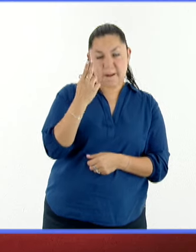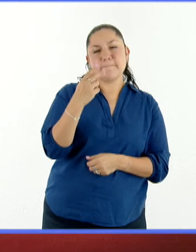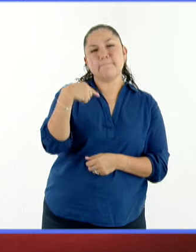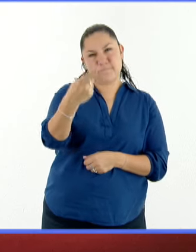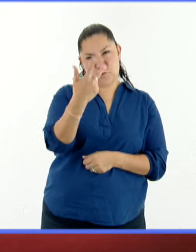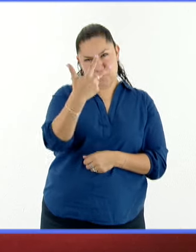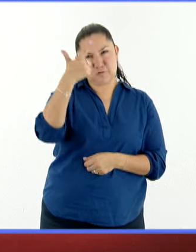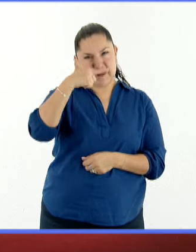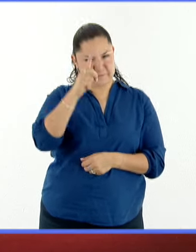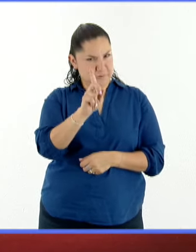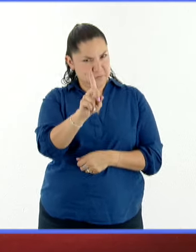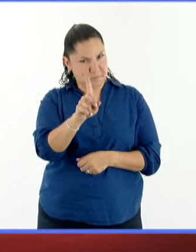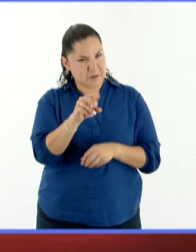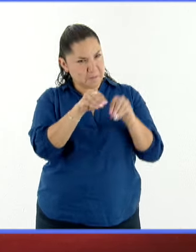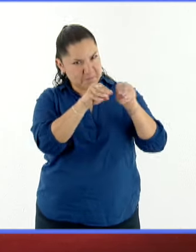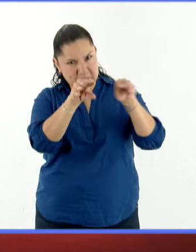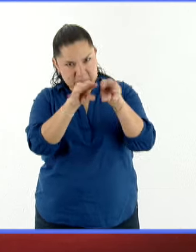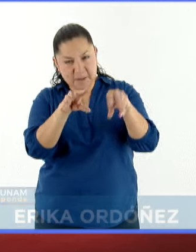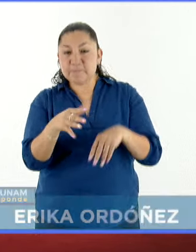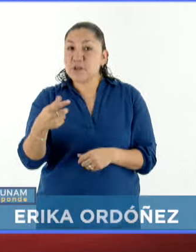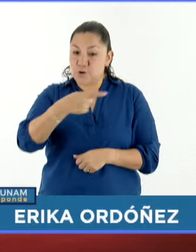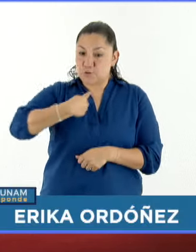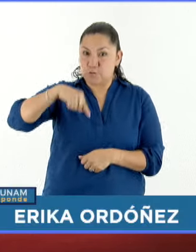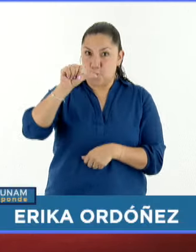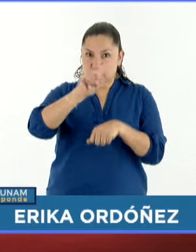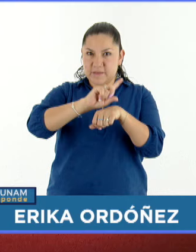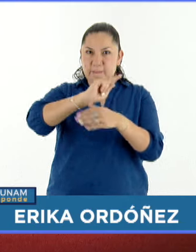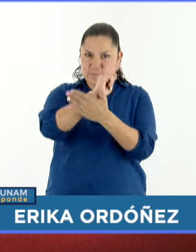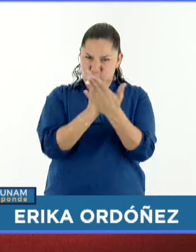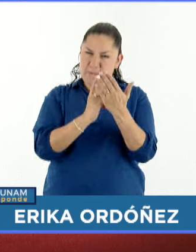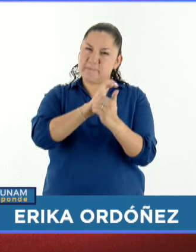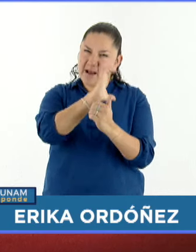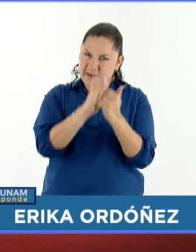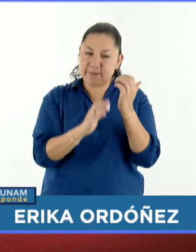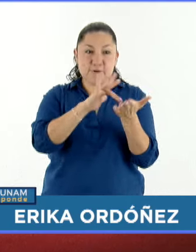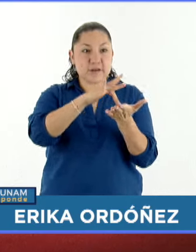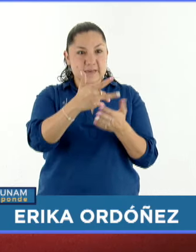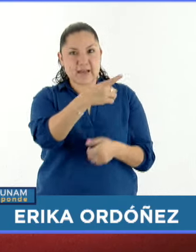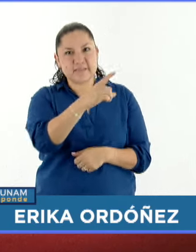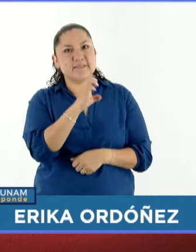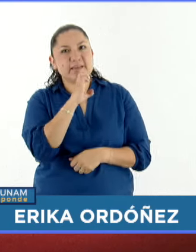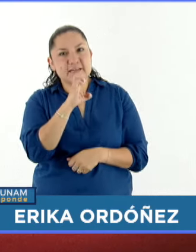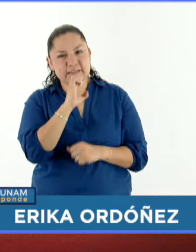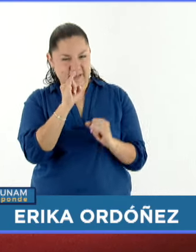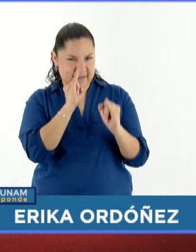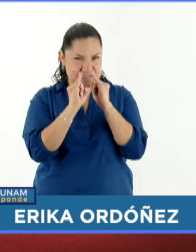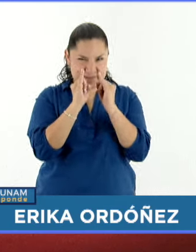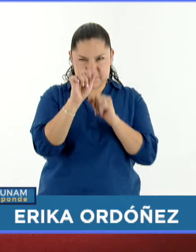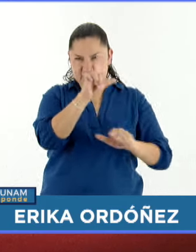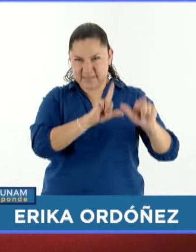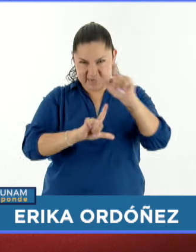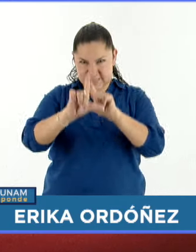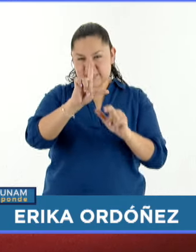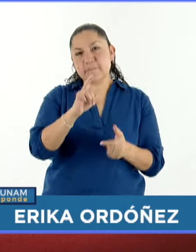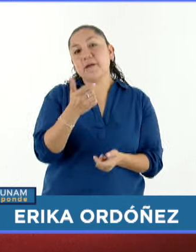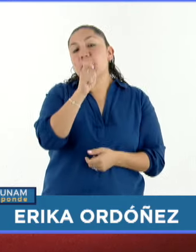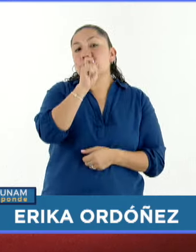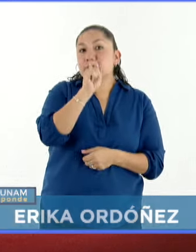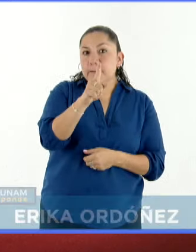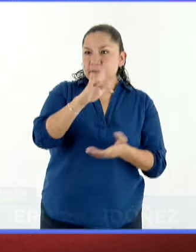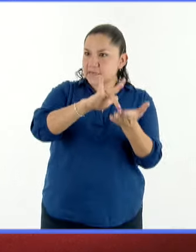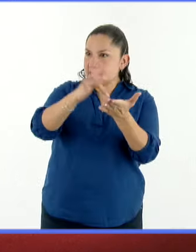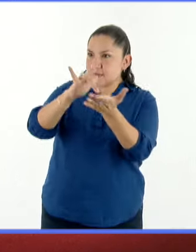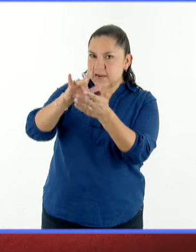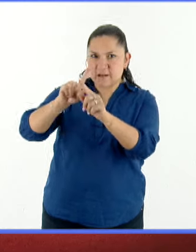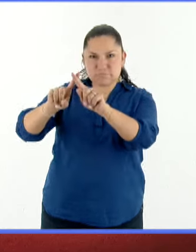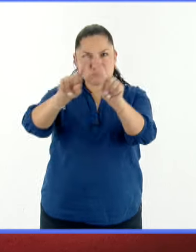Y con esto terminamos nuestro programa de hoy agradeciendo a Erika Ordóñez su participación en la interpretación de lengua de señas mexicana. Y agradeciéndole a todos